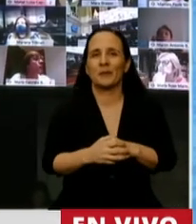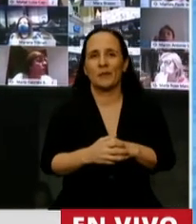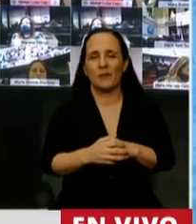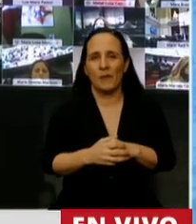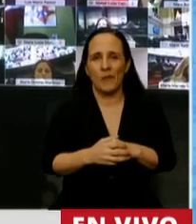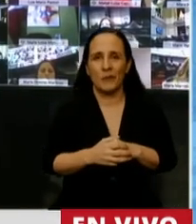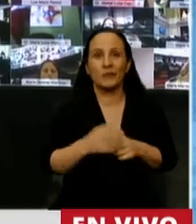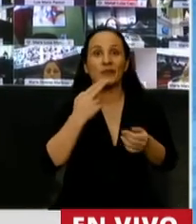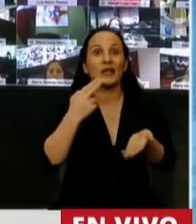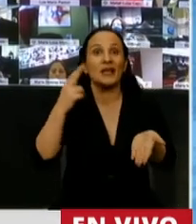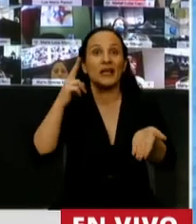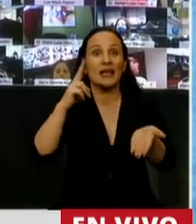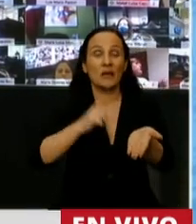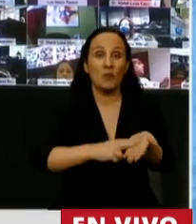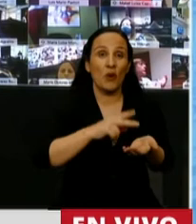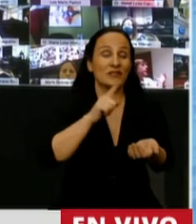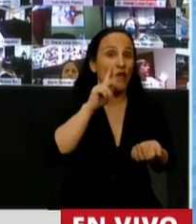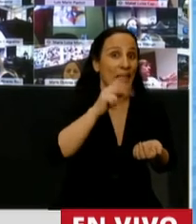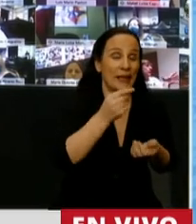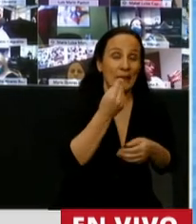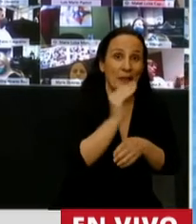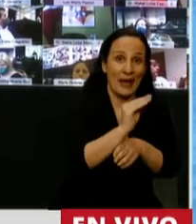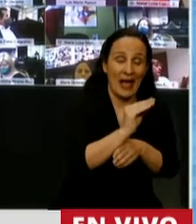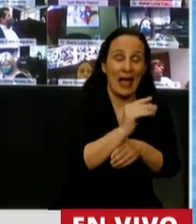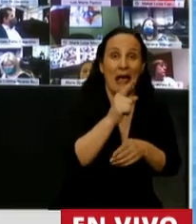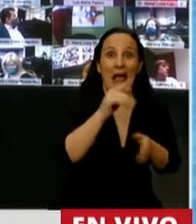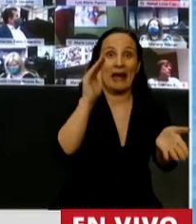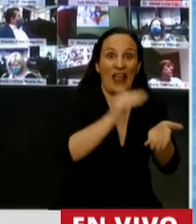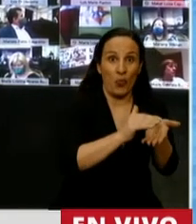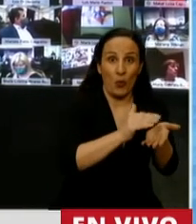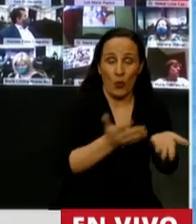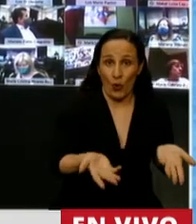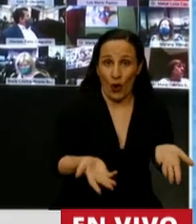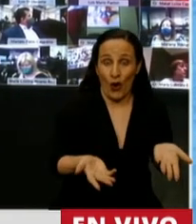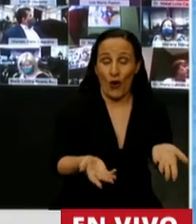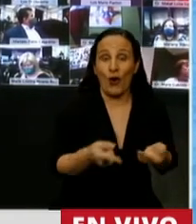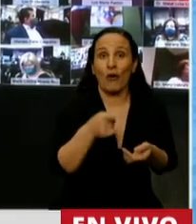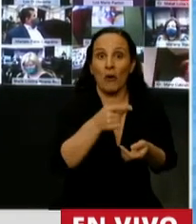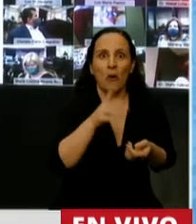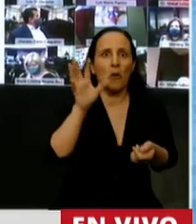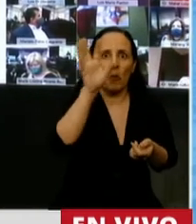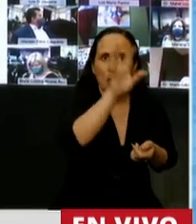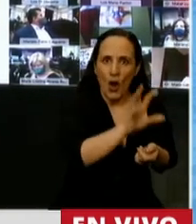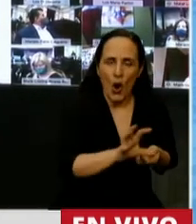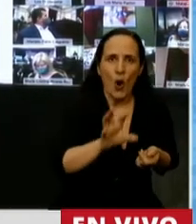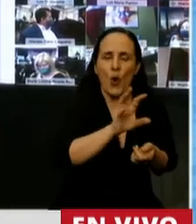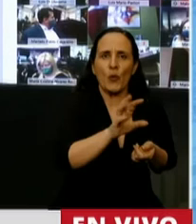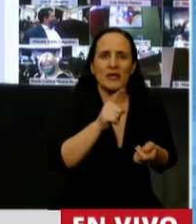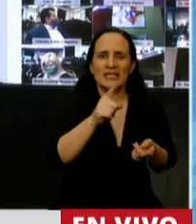impuestos como IVA alimentos con financiamiento de las provincias. Eso mereció también que las provincias se